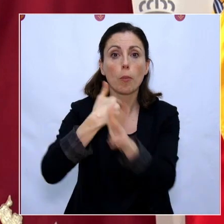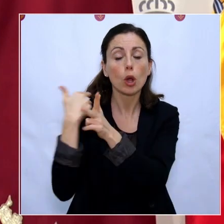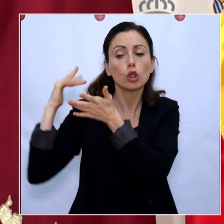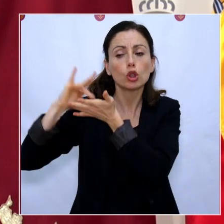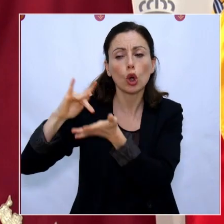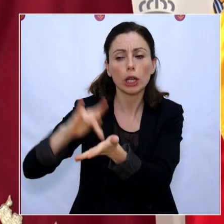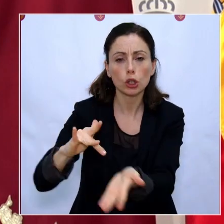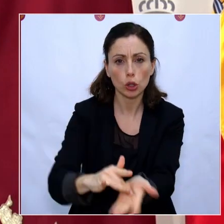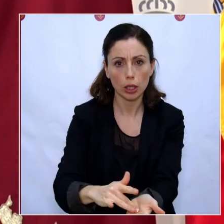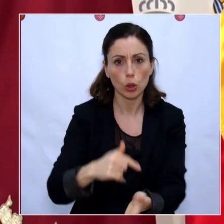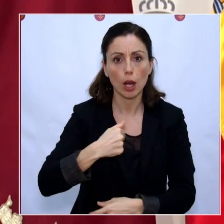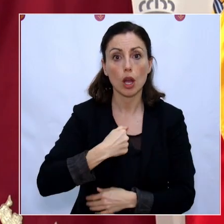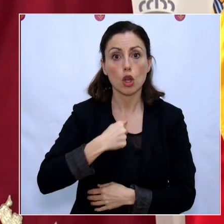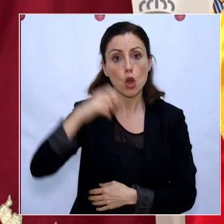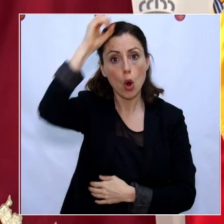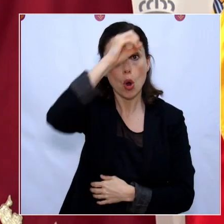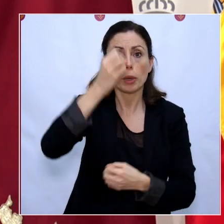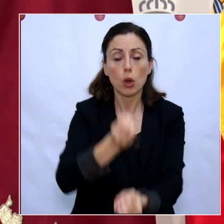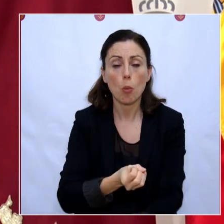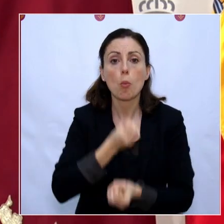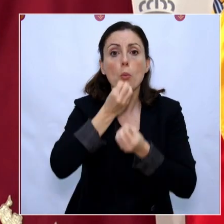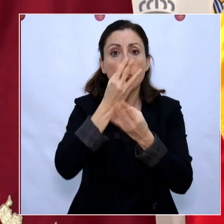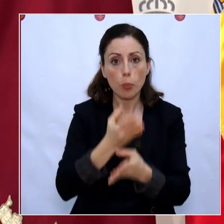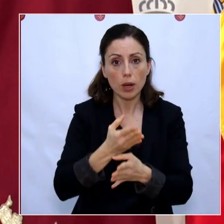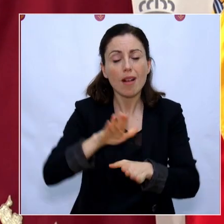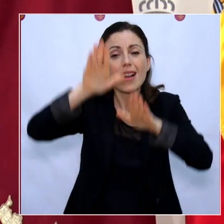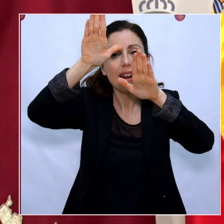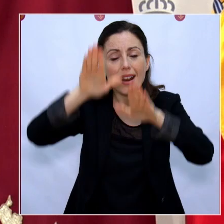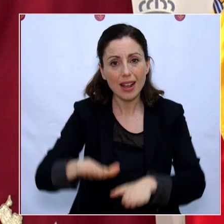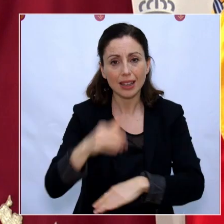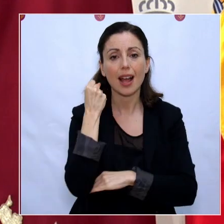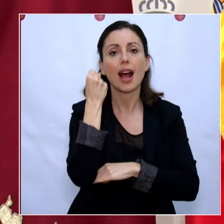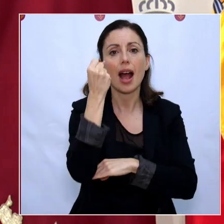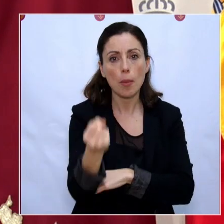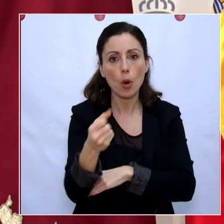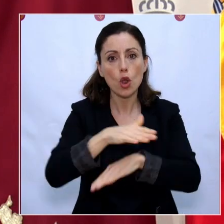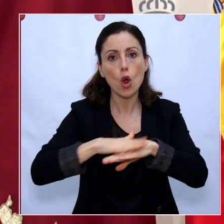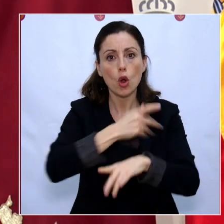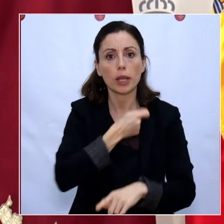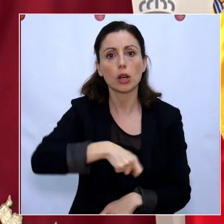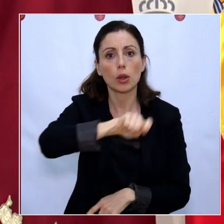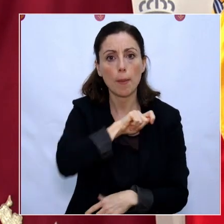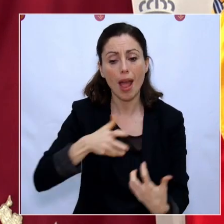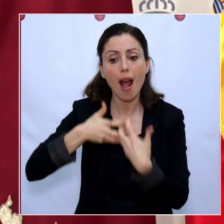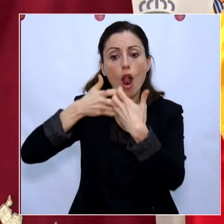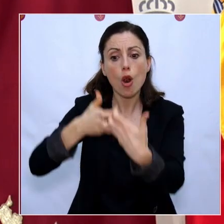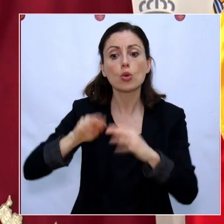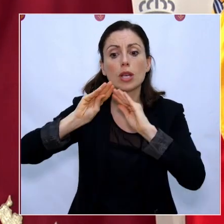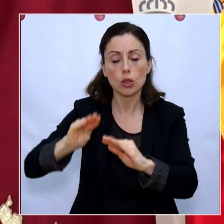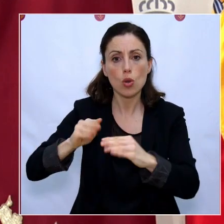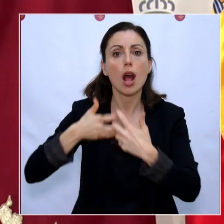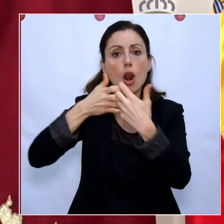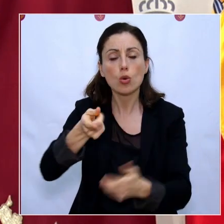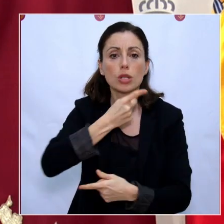transmitido mi lealtad y mi apoyo al Gobierno de España en su lucha, en nuestra lucha contra el COVID-19.